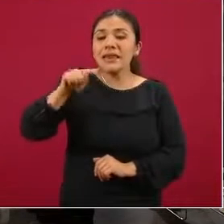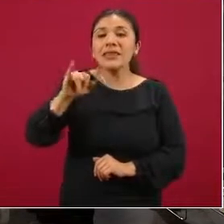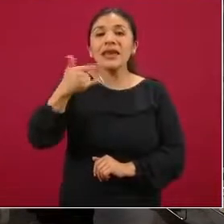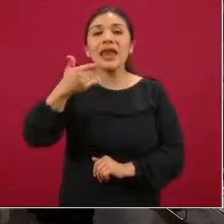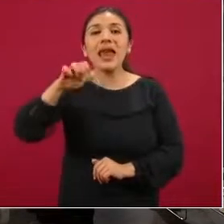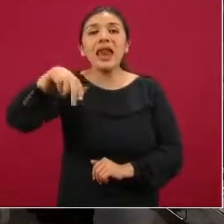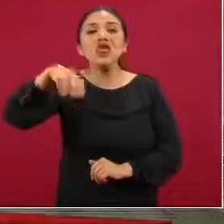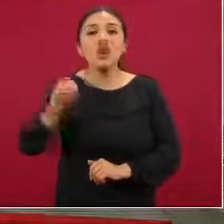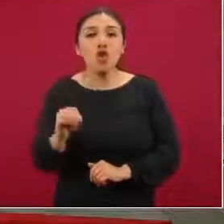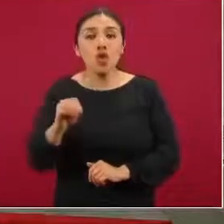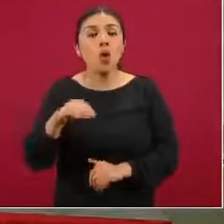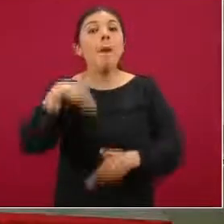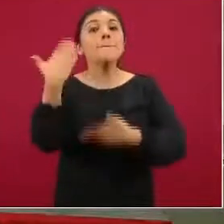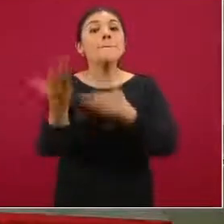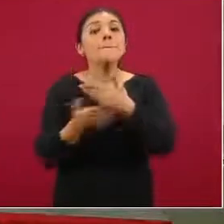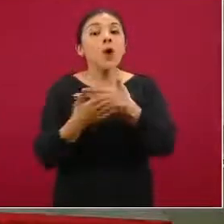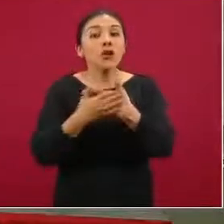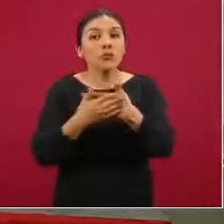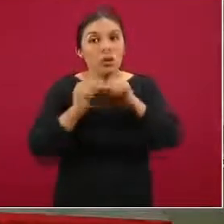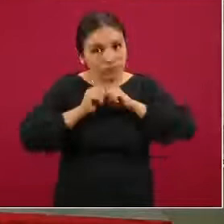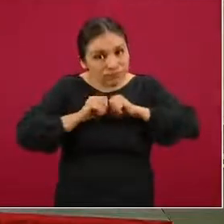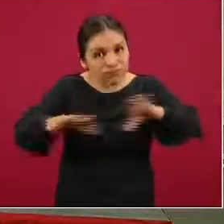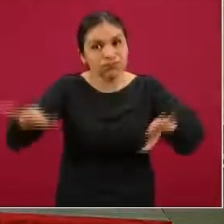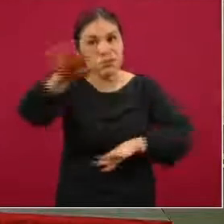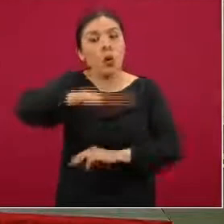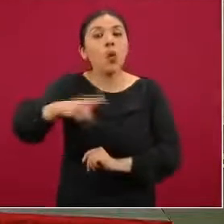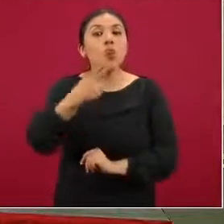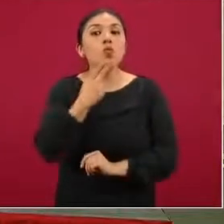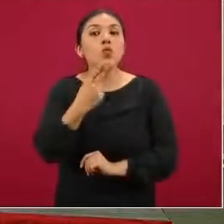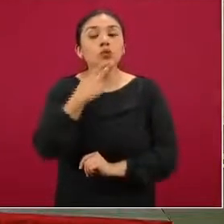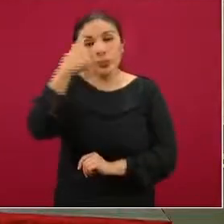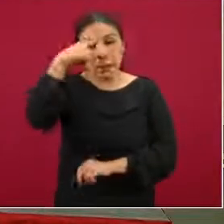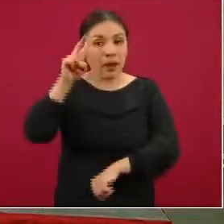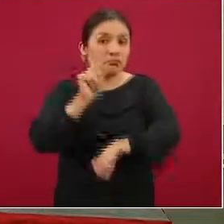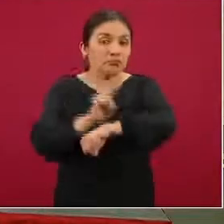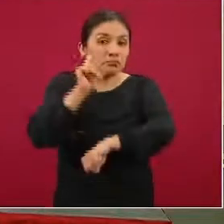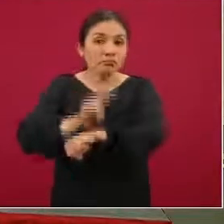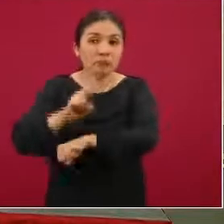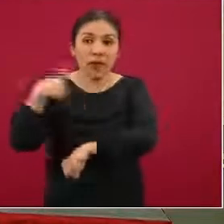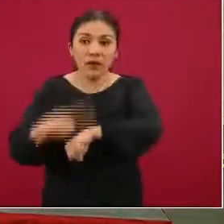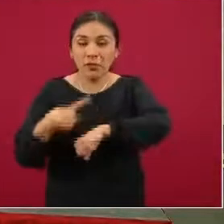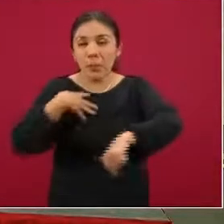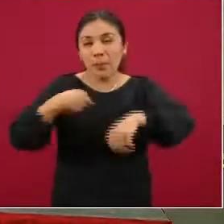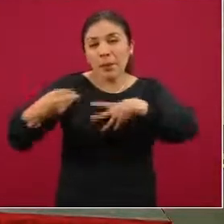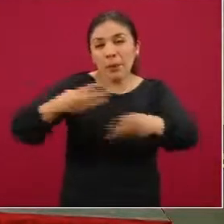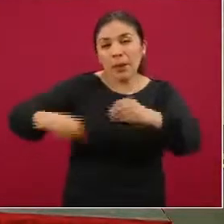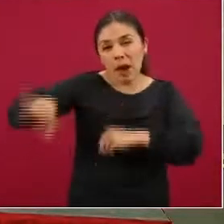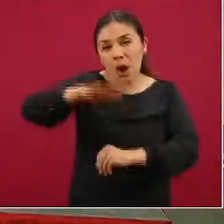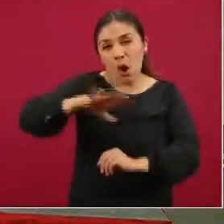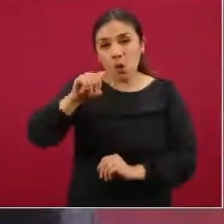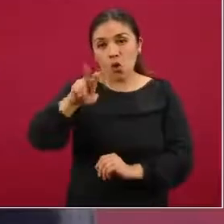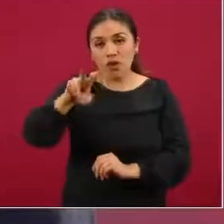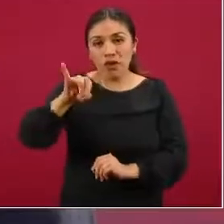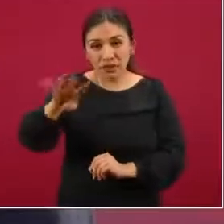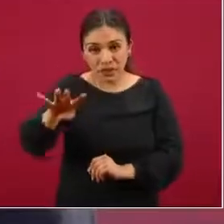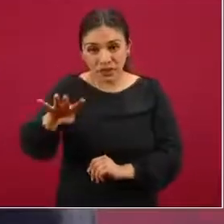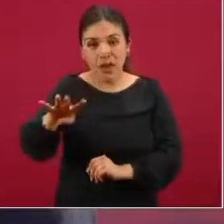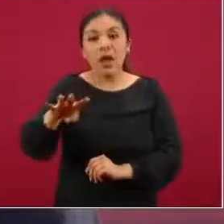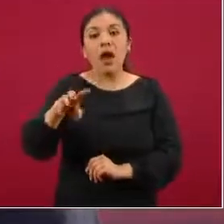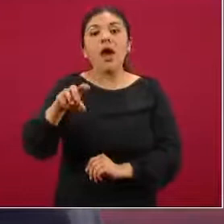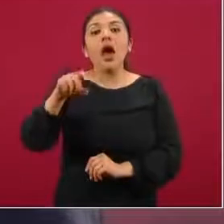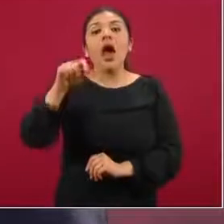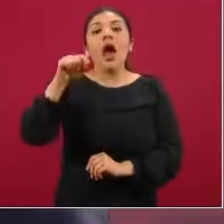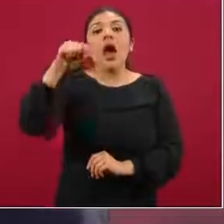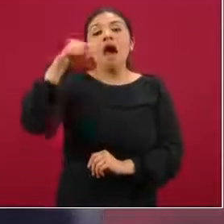que serán próximamente utilizadas para la vigilancia epidemiológica de la epidemia de COVID en